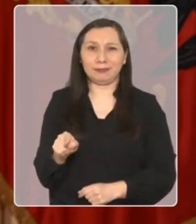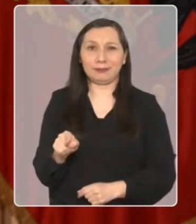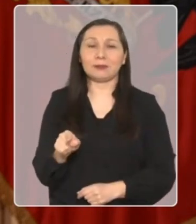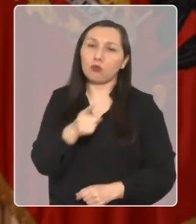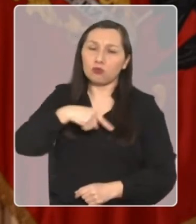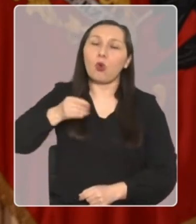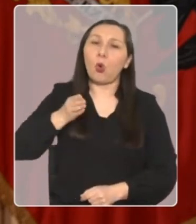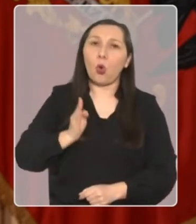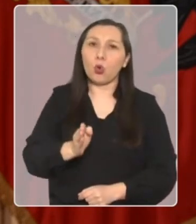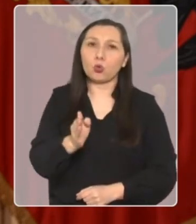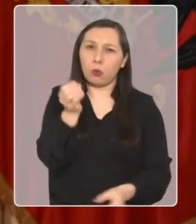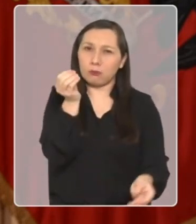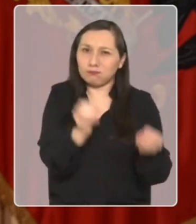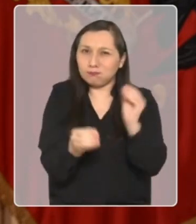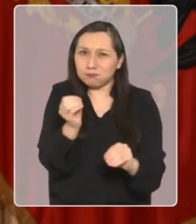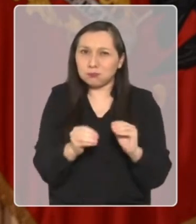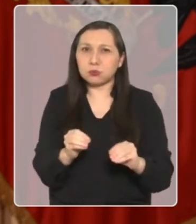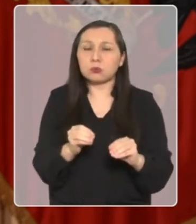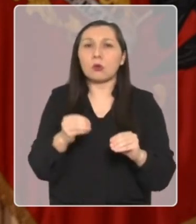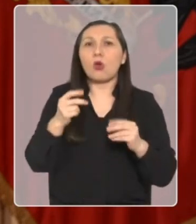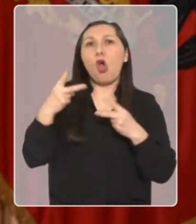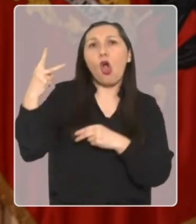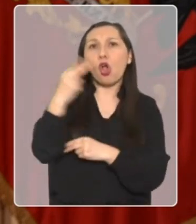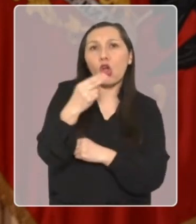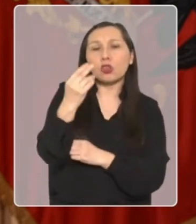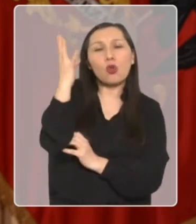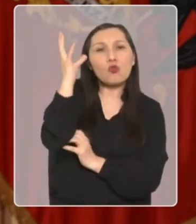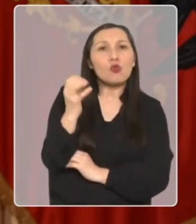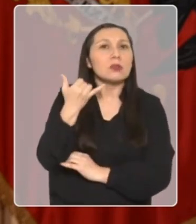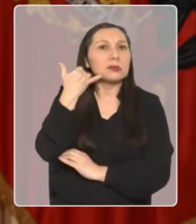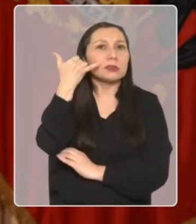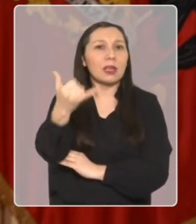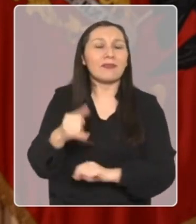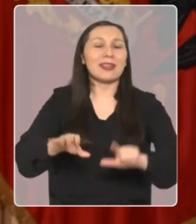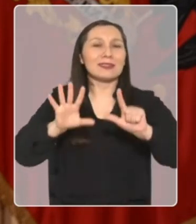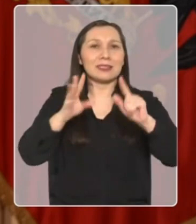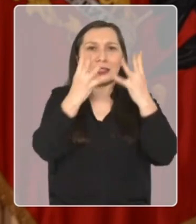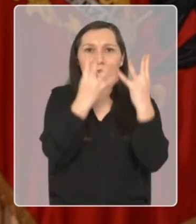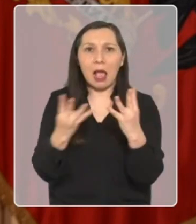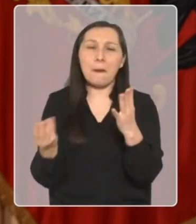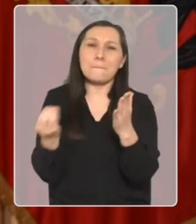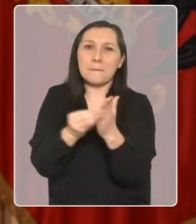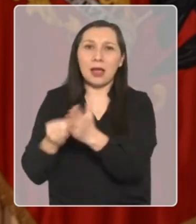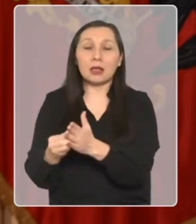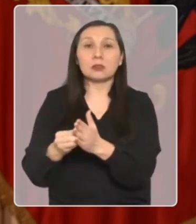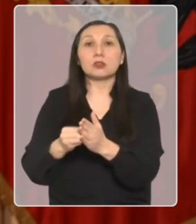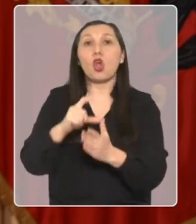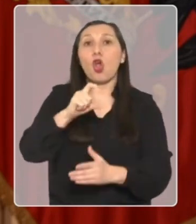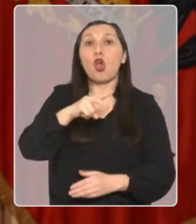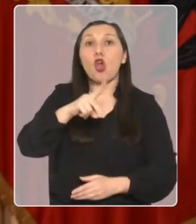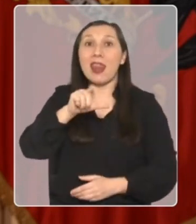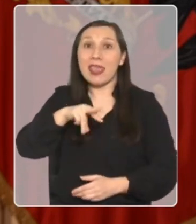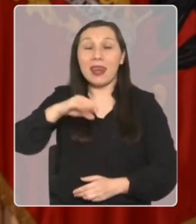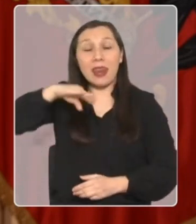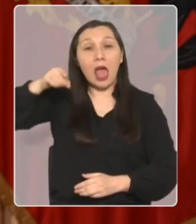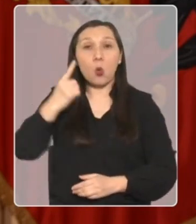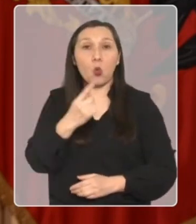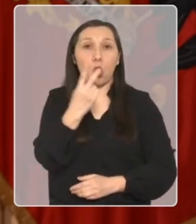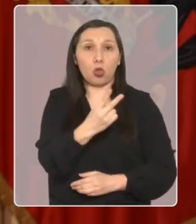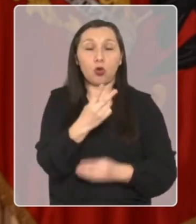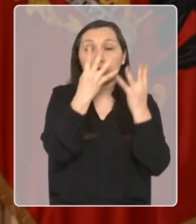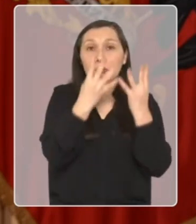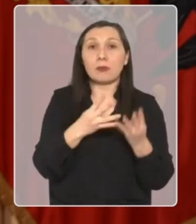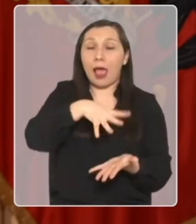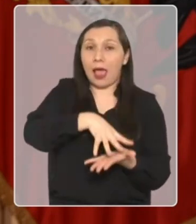vamos a continuar con la implementación de los inhibidores de señales telefónicas en siete cárceles adicionales, como Colina 1 y 2, el Complejo